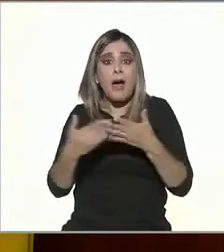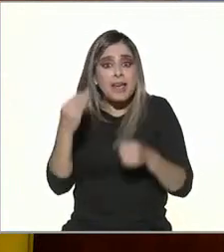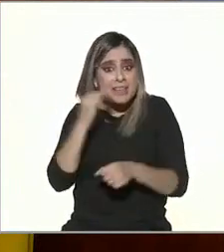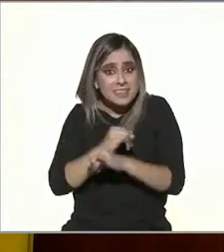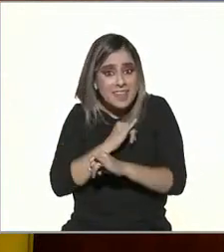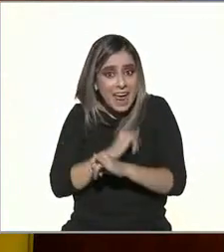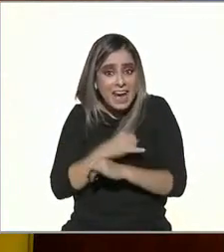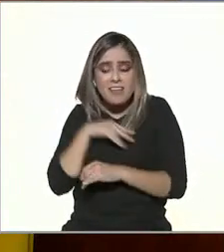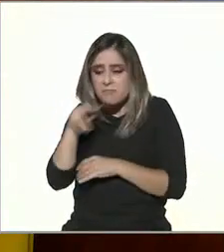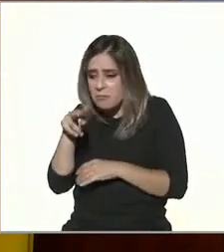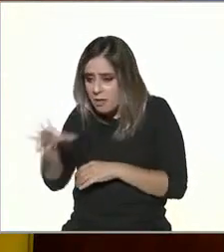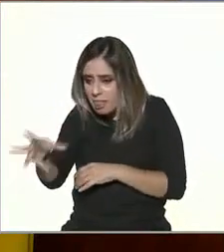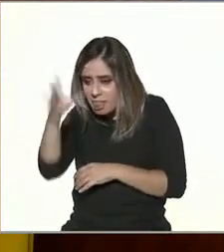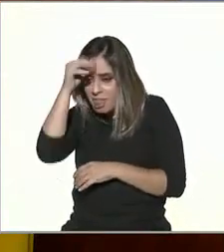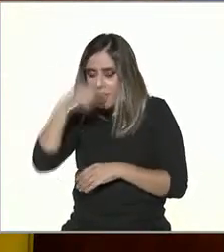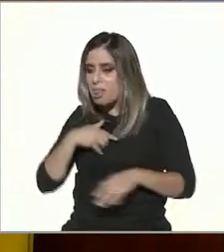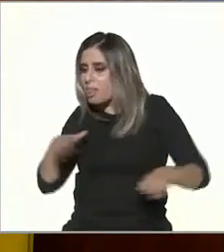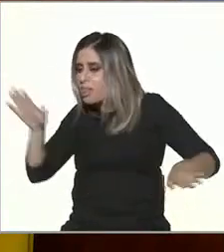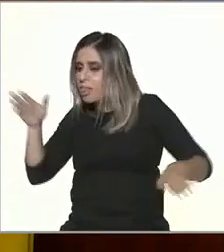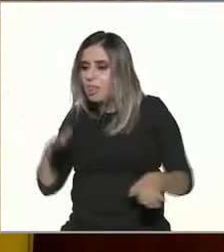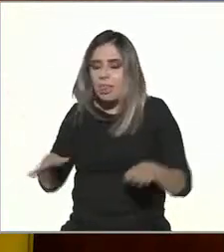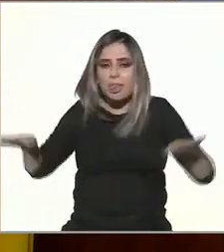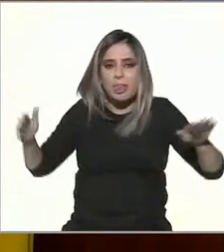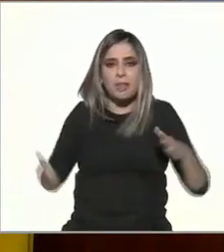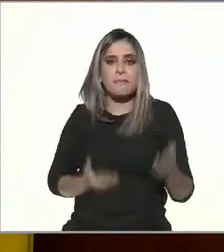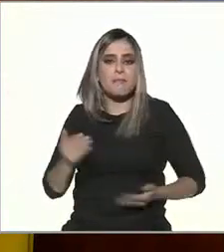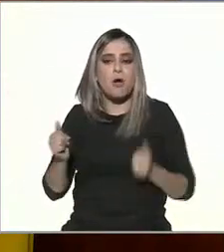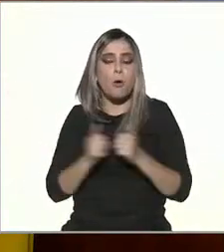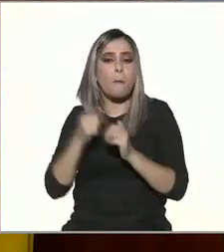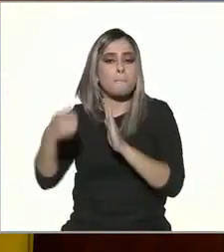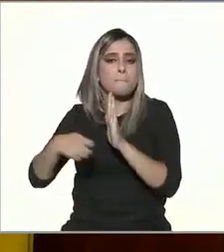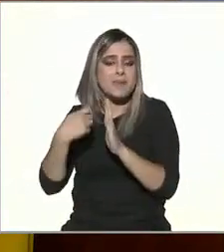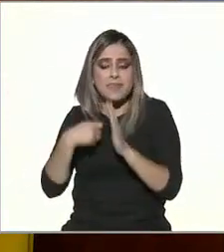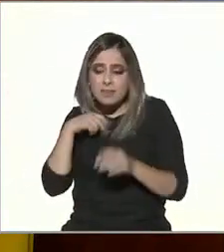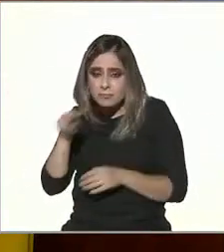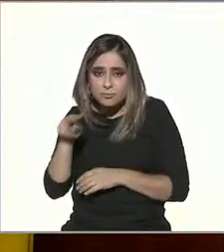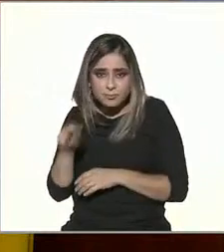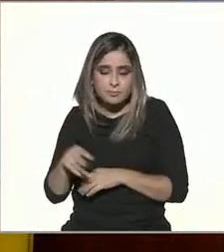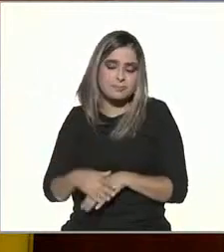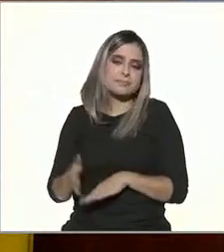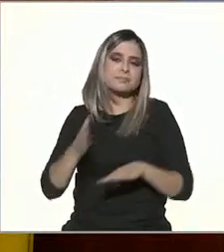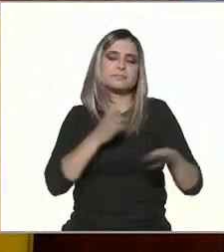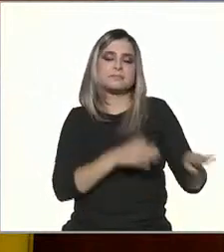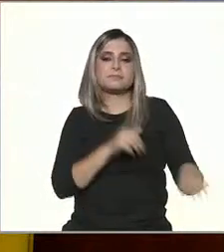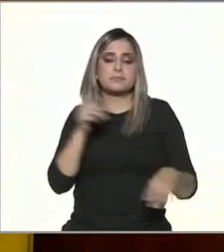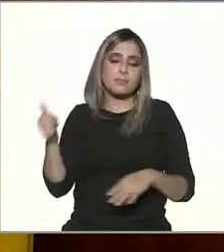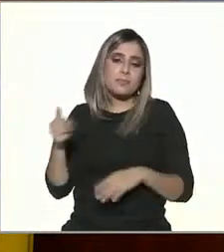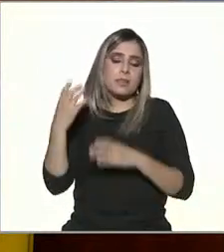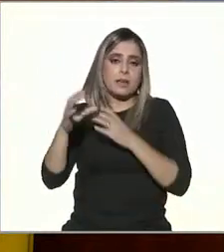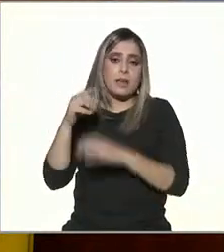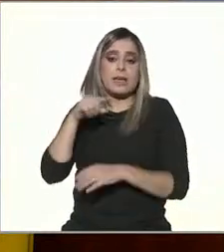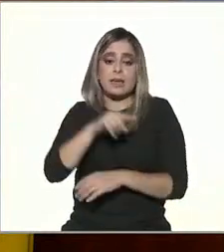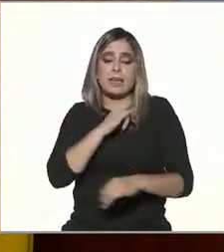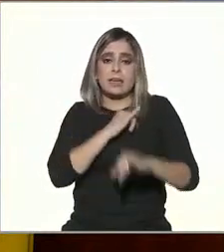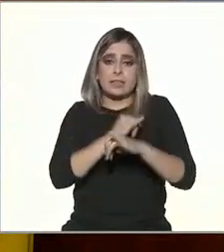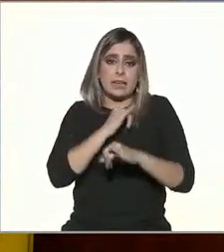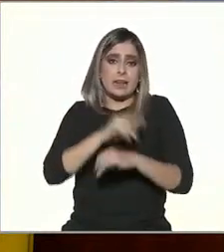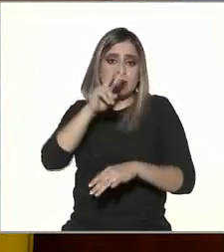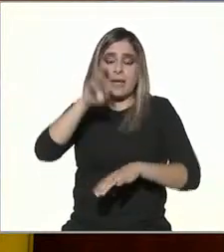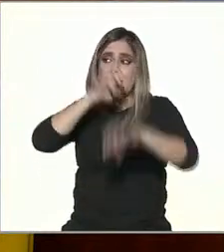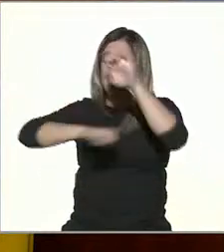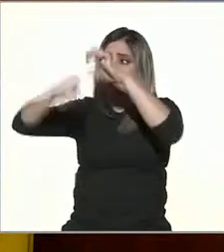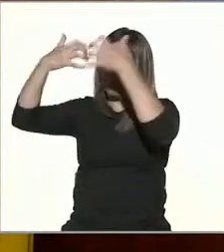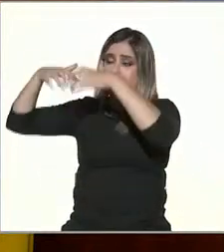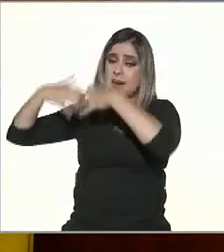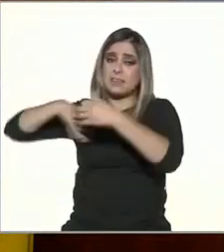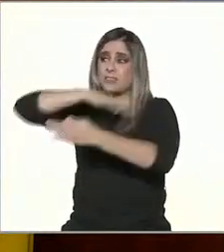puedo aprenderlo y practicarlo a través de videos. Adriana nos dice, es una herramienta que todas las empresas están